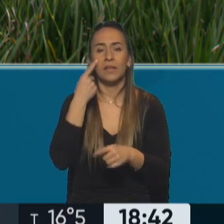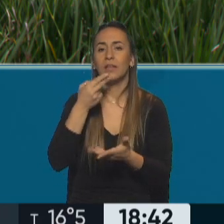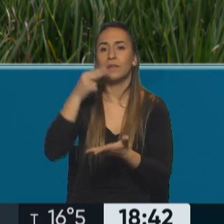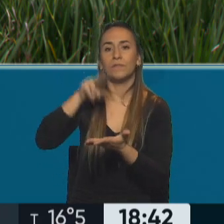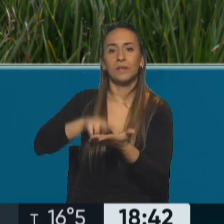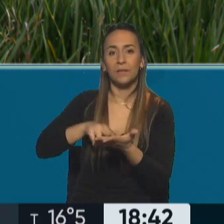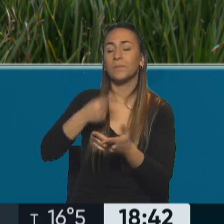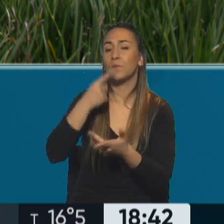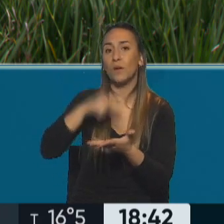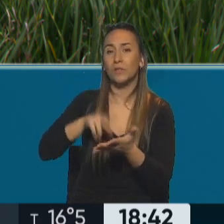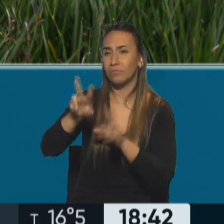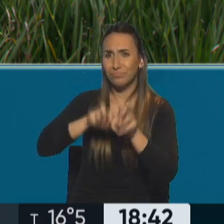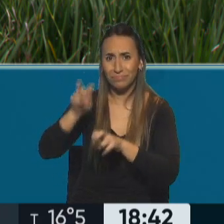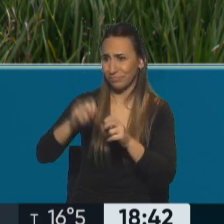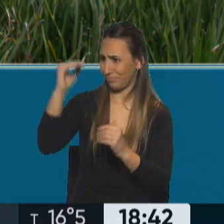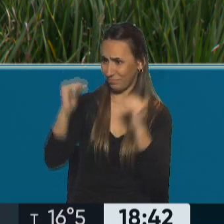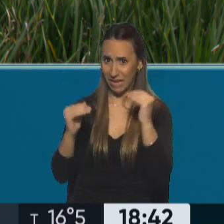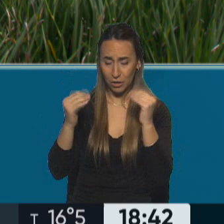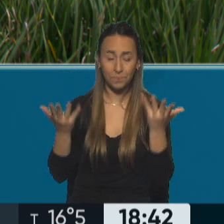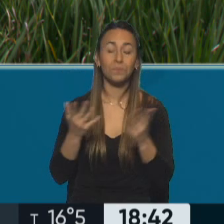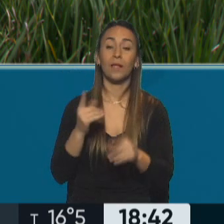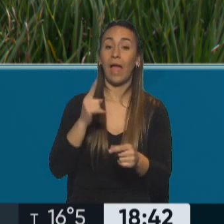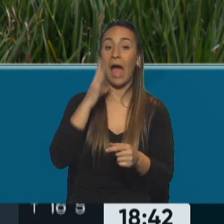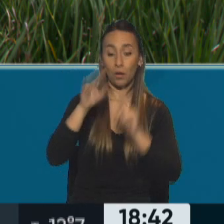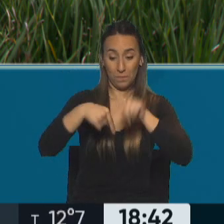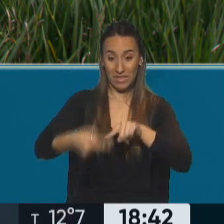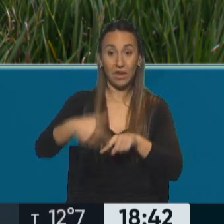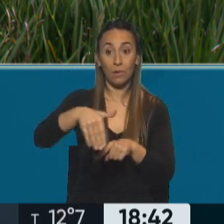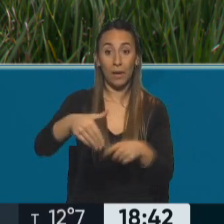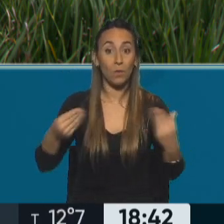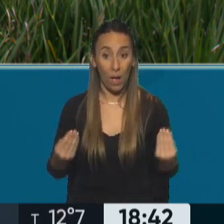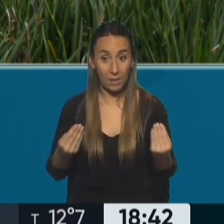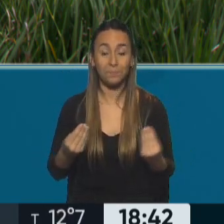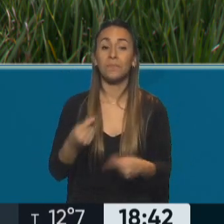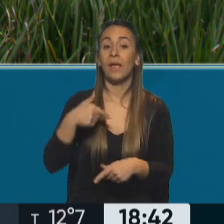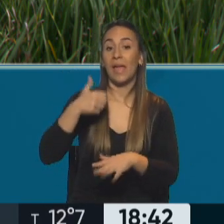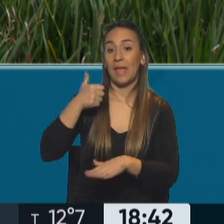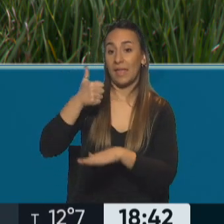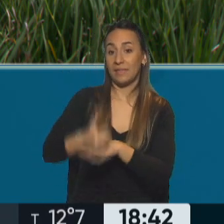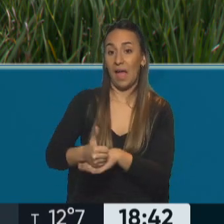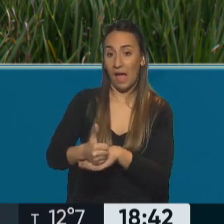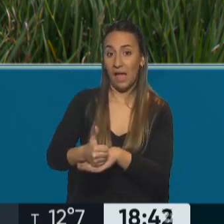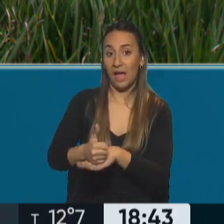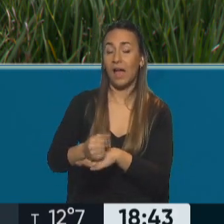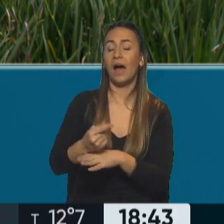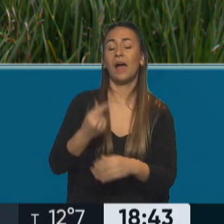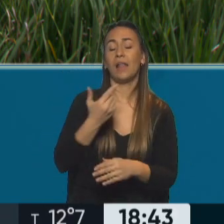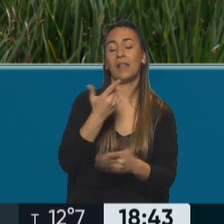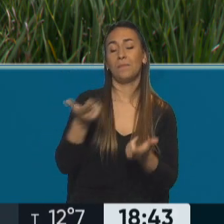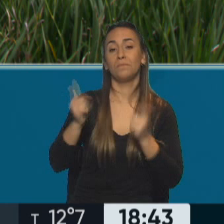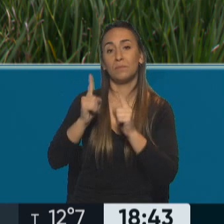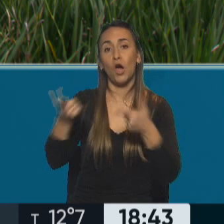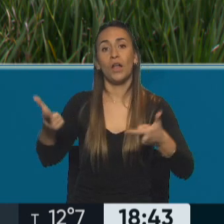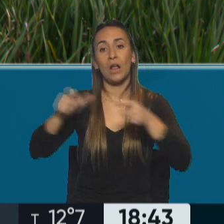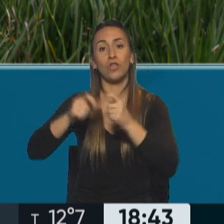interesantes, lo que va a suceder en el día de mañana, va a estar presente en la reunión de gabinete que va a